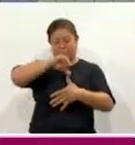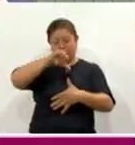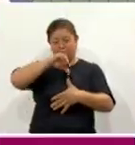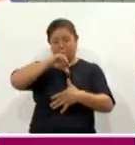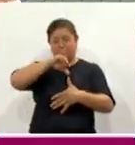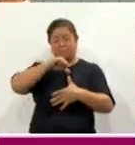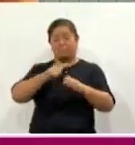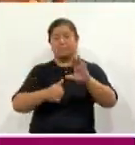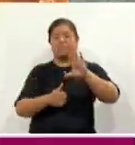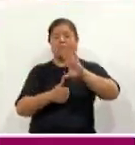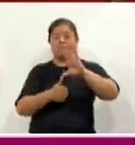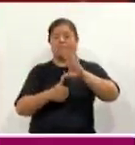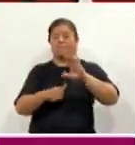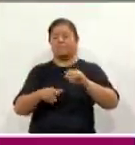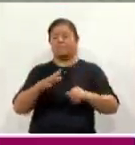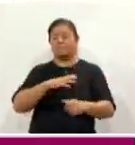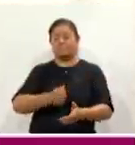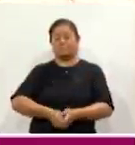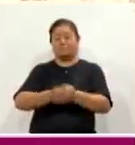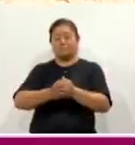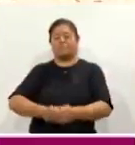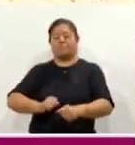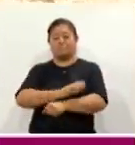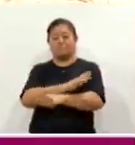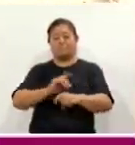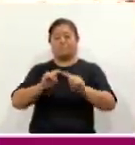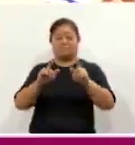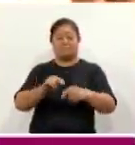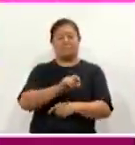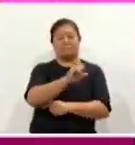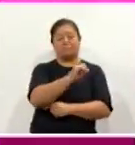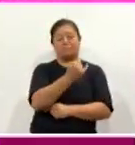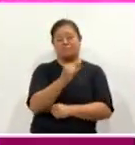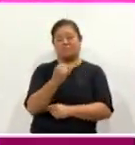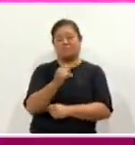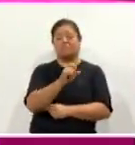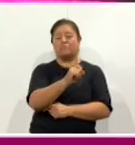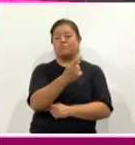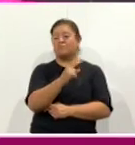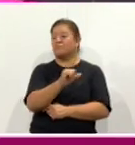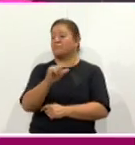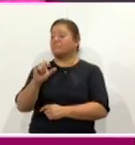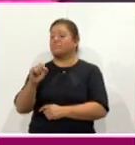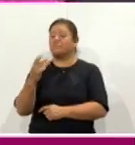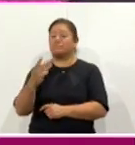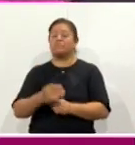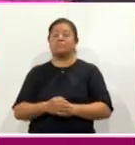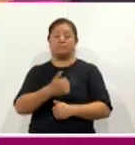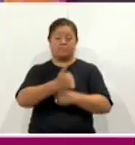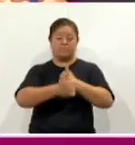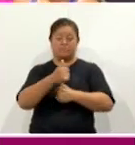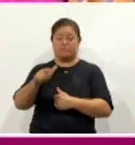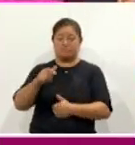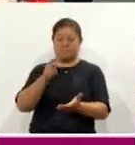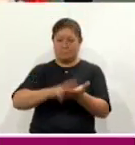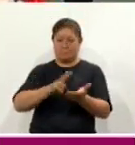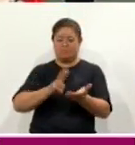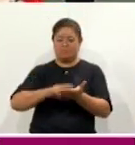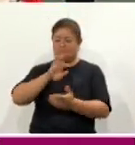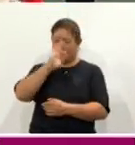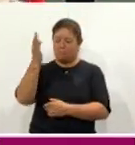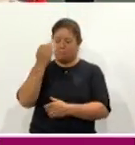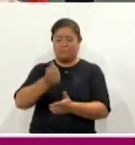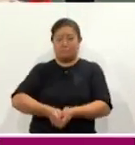Caribe Norseca de voleibol de Playa en Tlaxcala del 21 al 23 de junio. La competencia avalada por la Federación Internacional de Voleibol